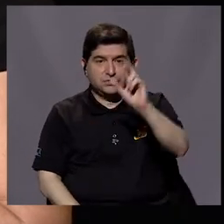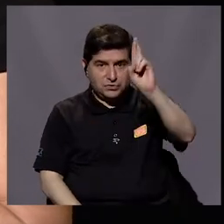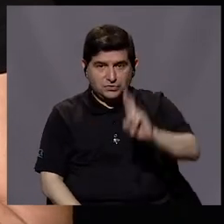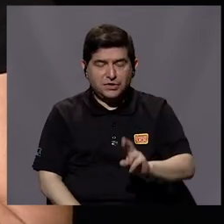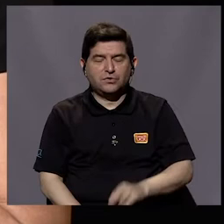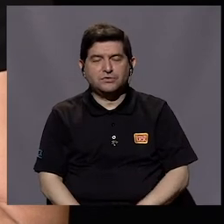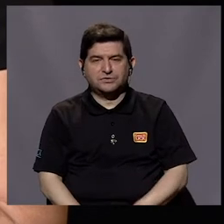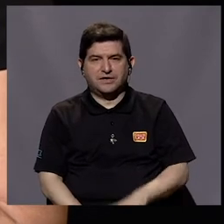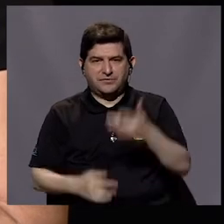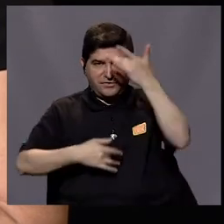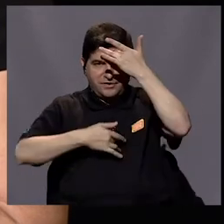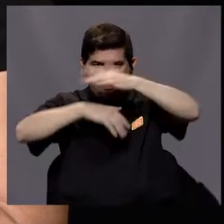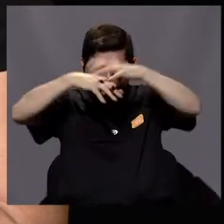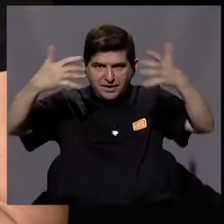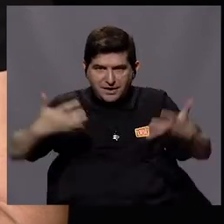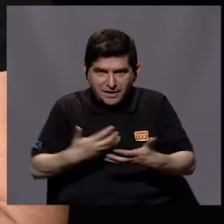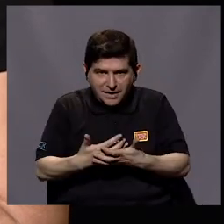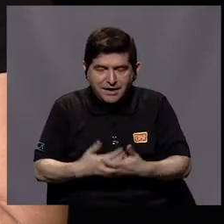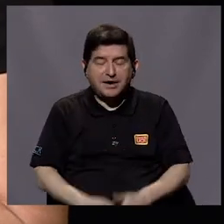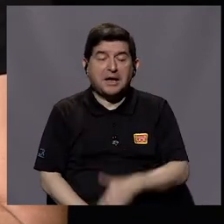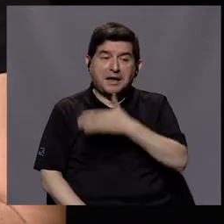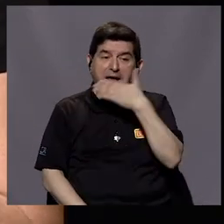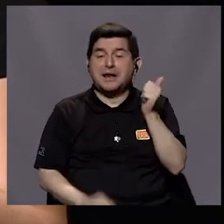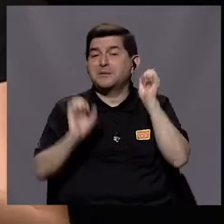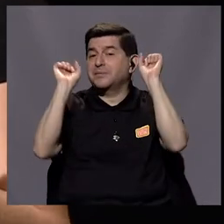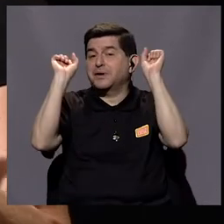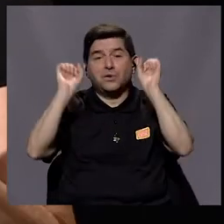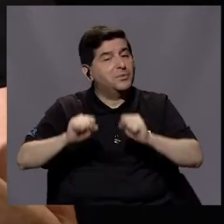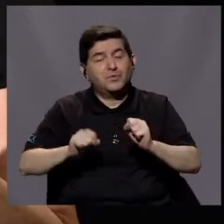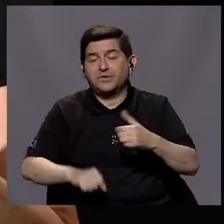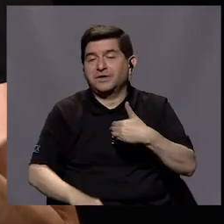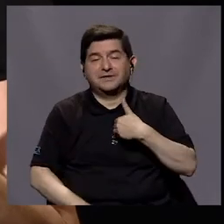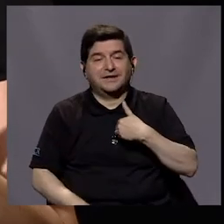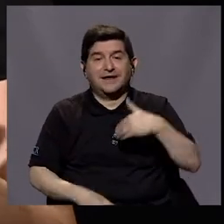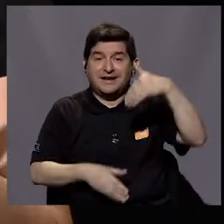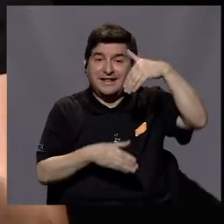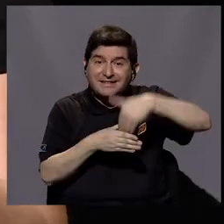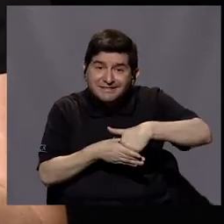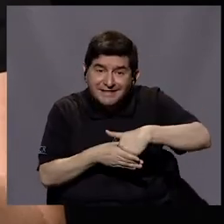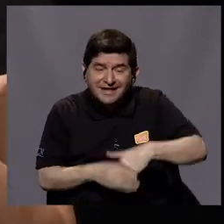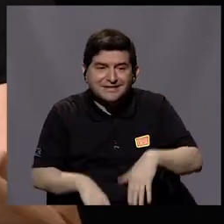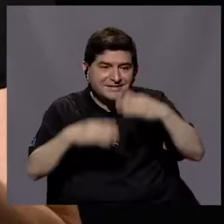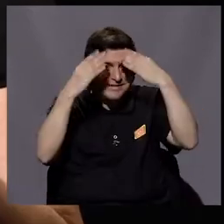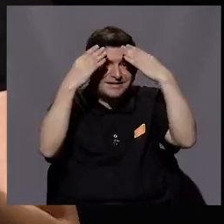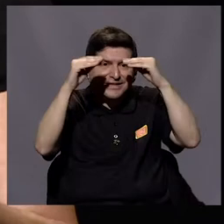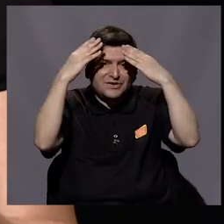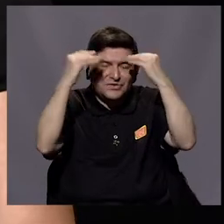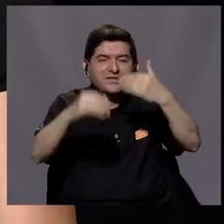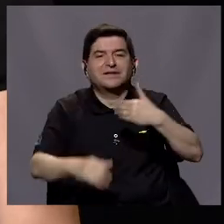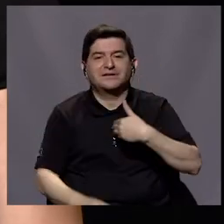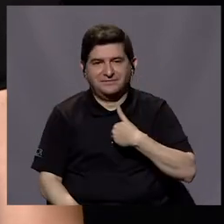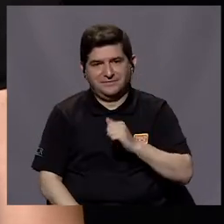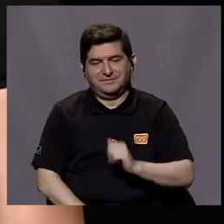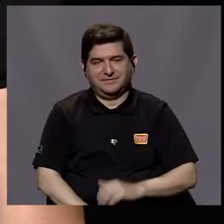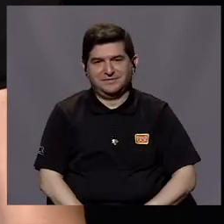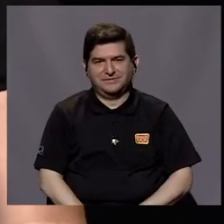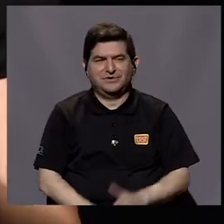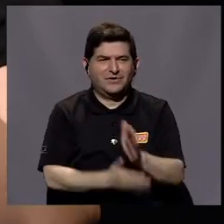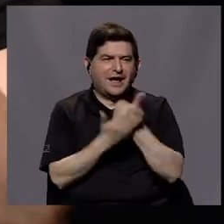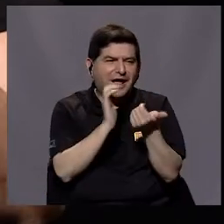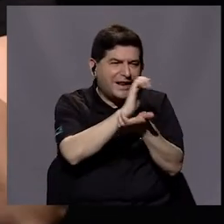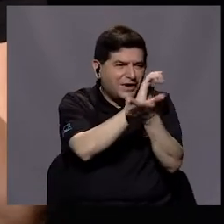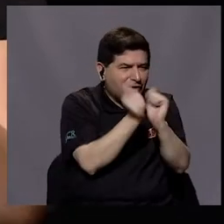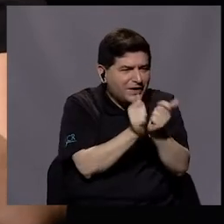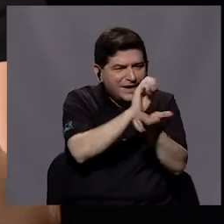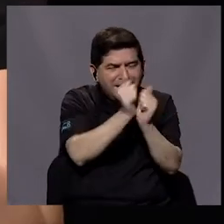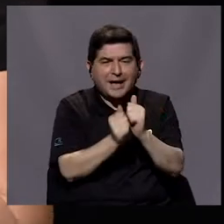en Costa Rica a la pandemia ha sido el abordaje mejor posible dentro de la cantidad de información disponible, ¿verdad? Algo